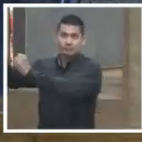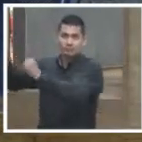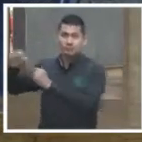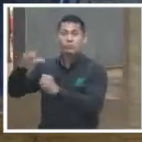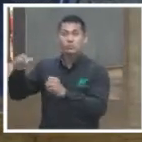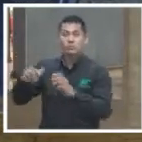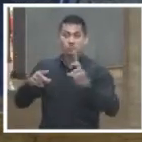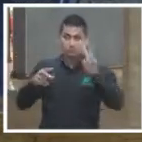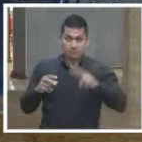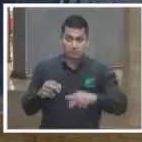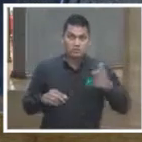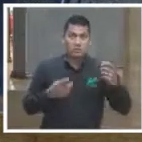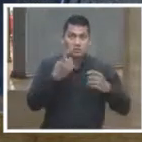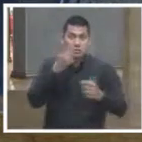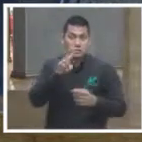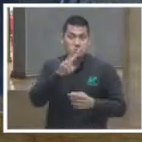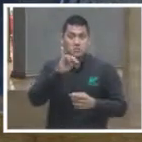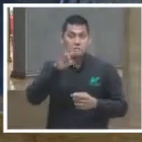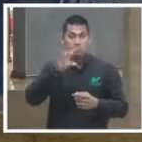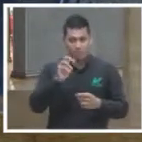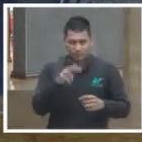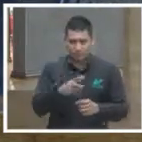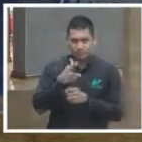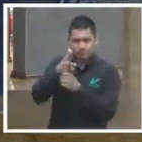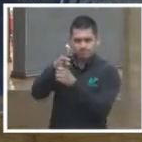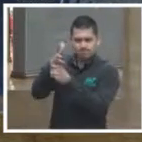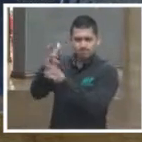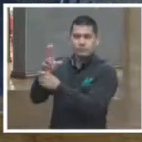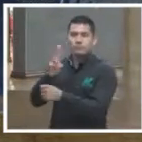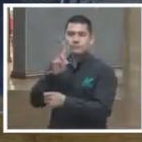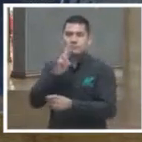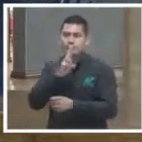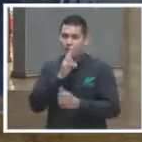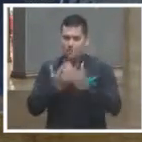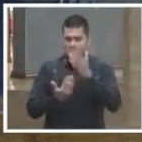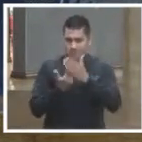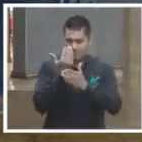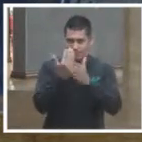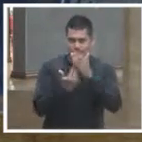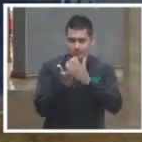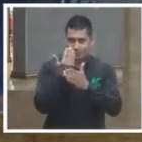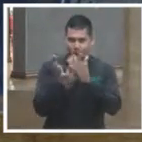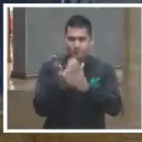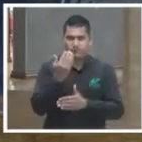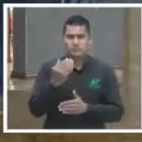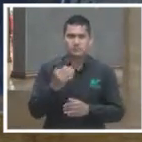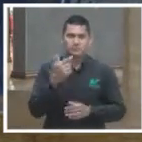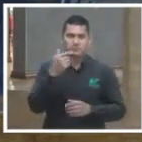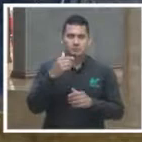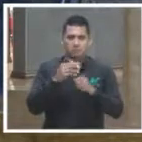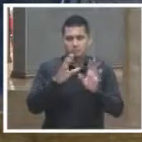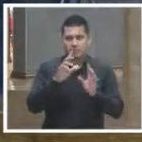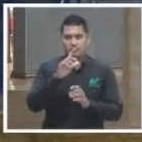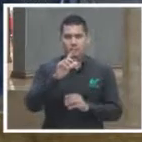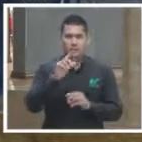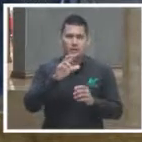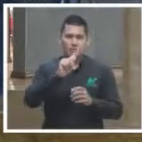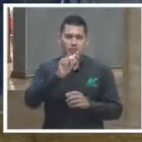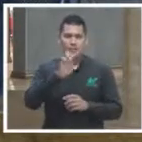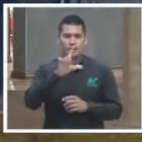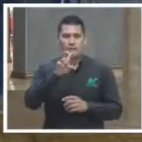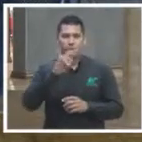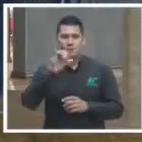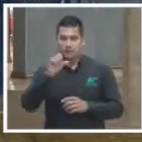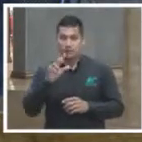supuestamente en vivo en el noticiero matutino de Televisa. Y ahí hubo